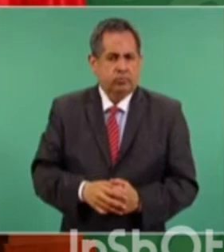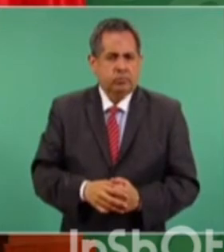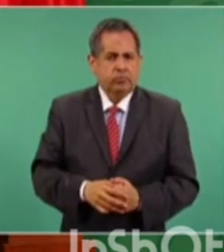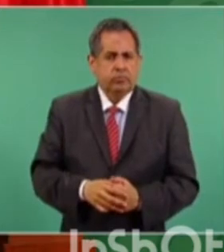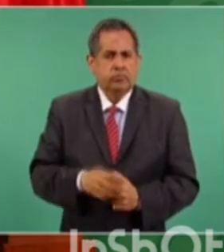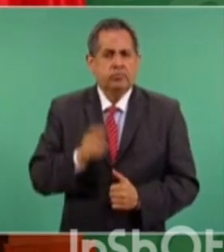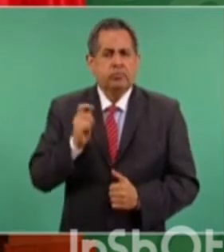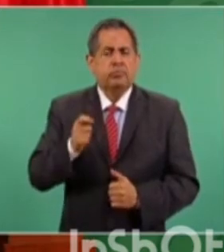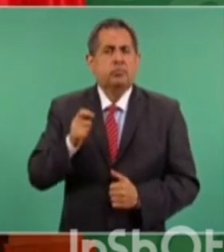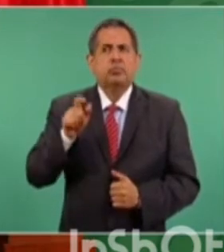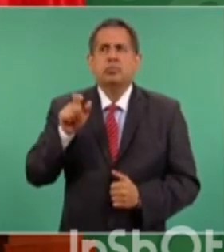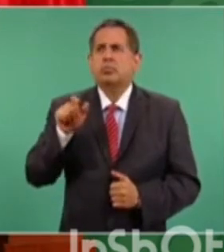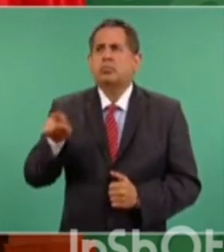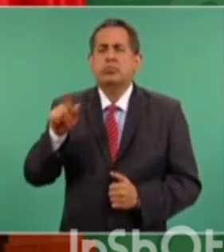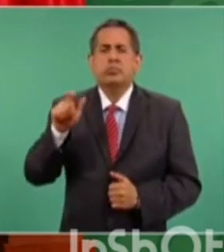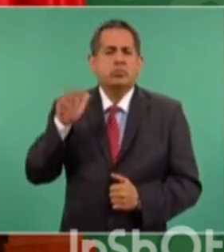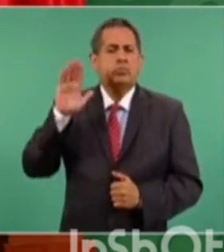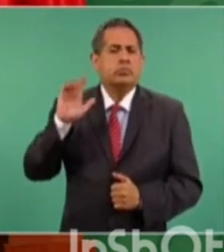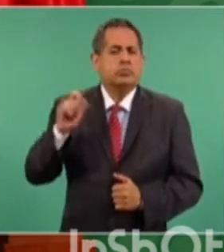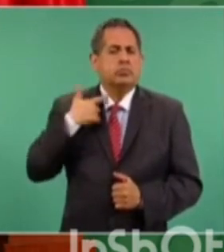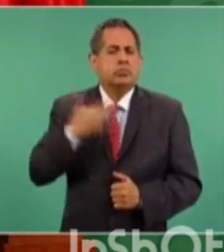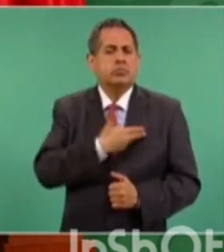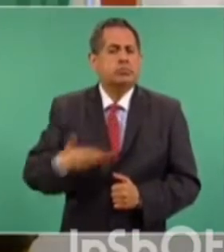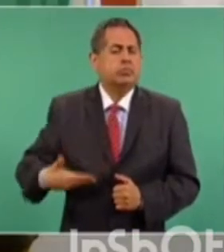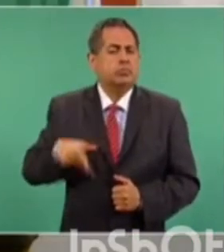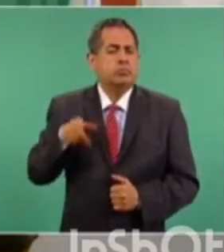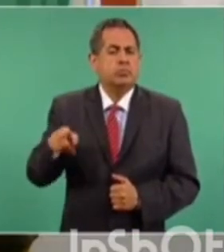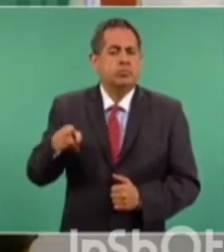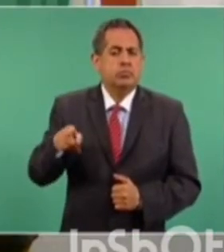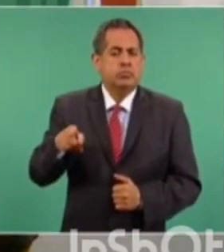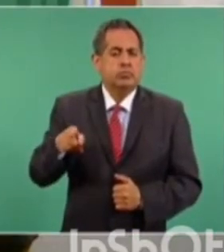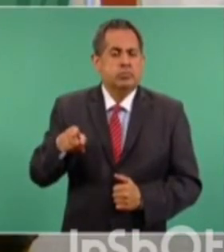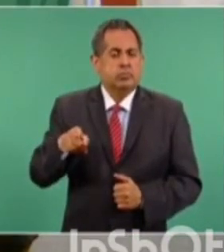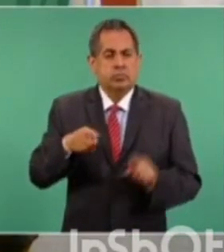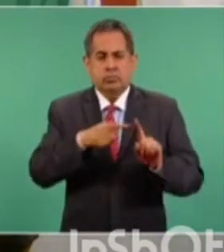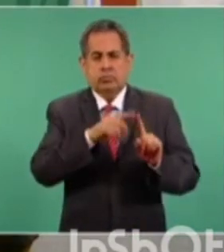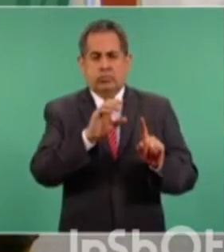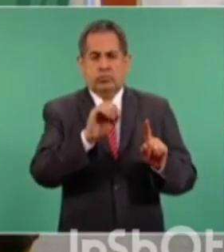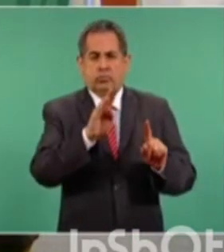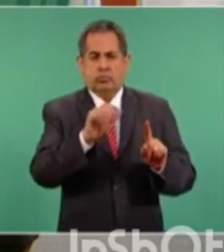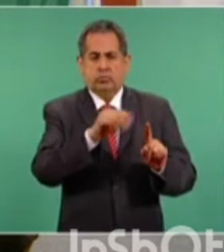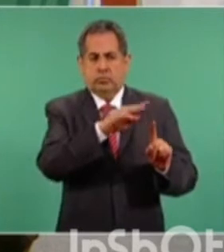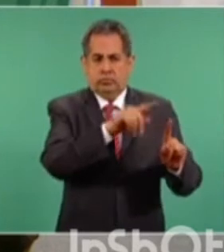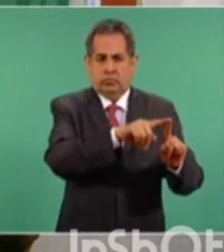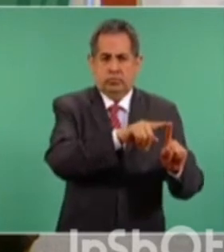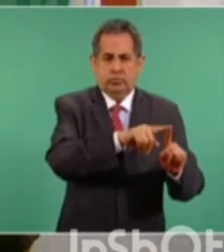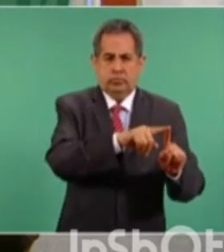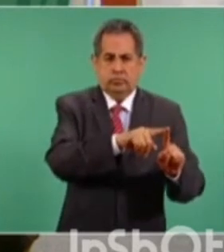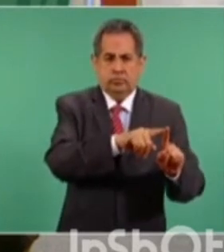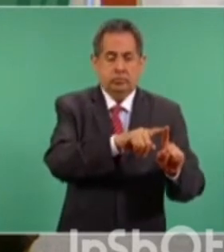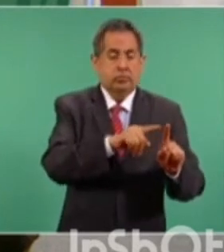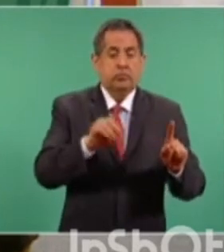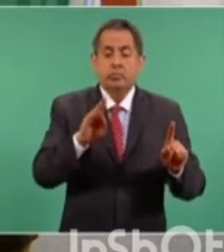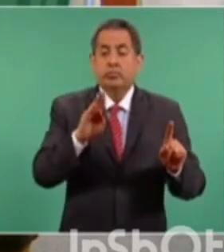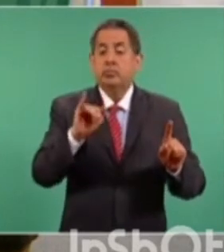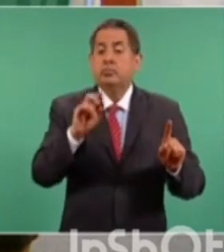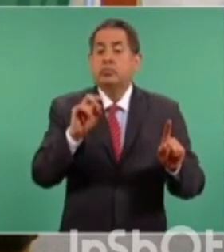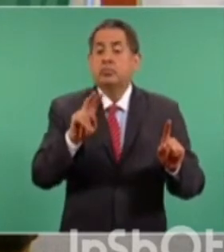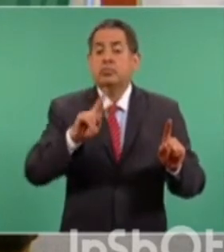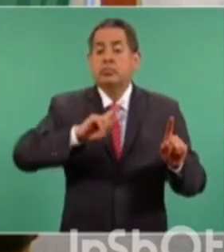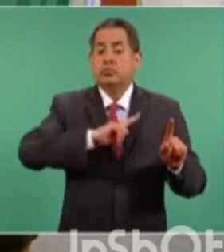estaba de presidente el señor Obama y el señor Biden de vicepresidente.